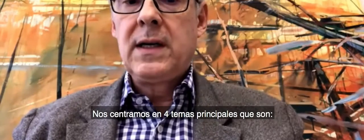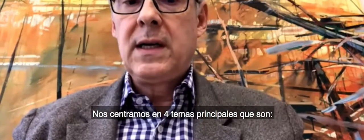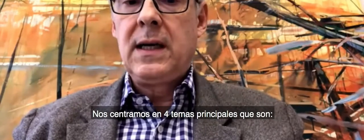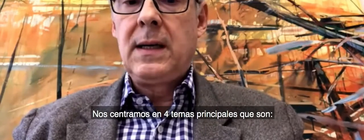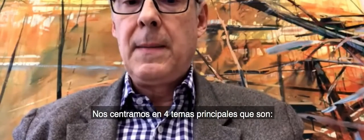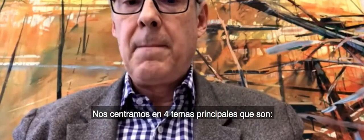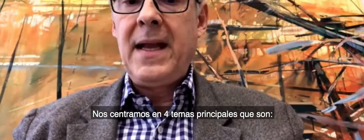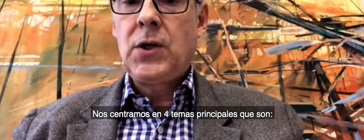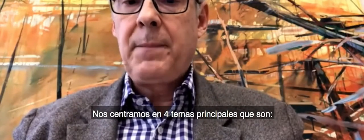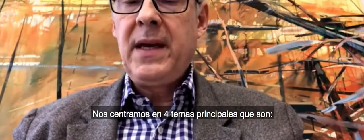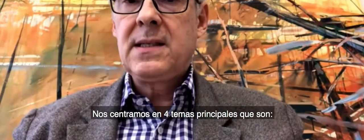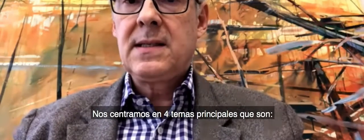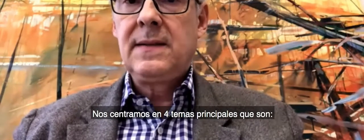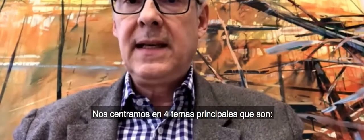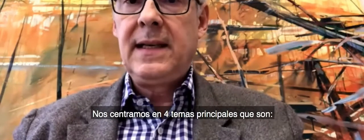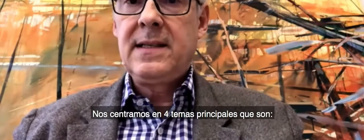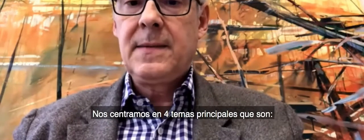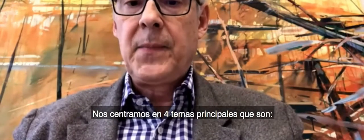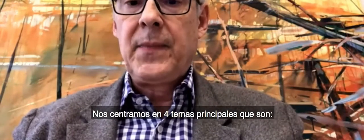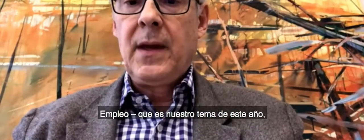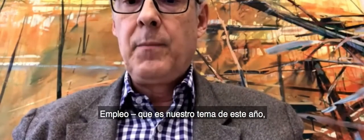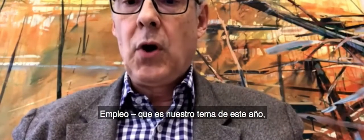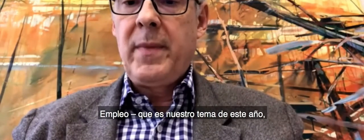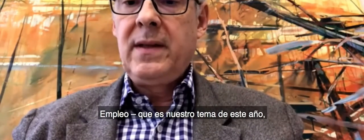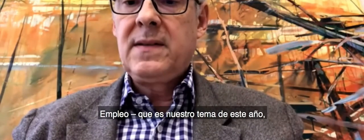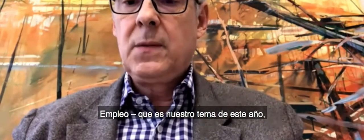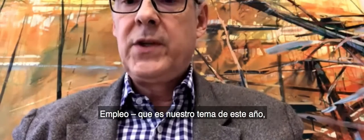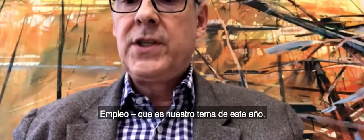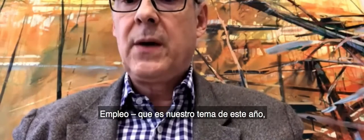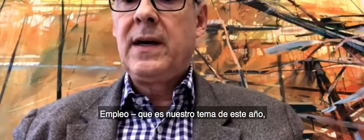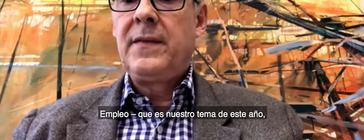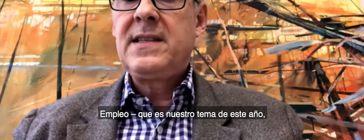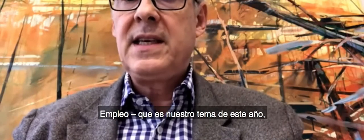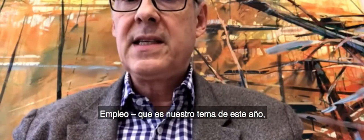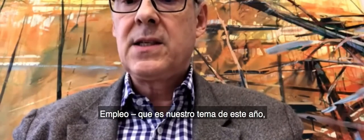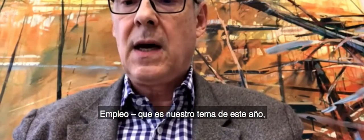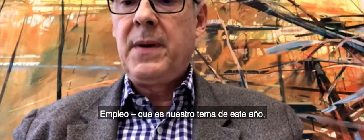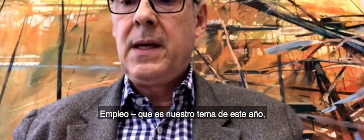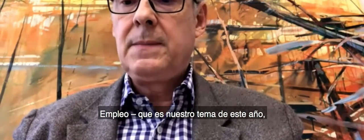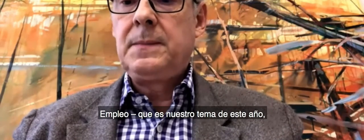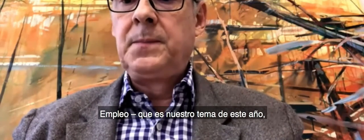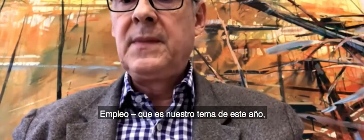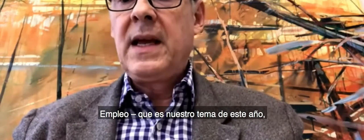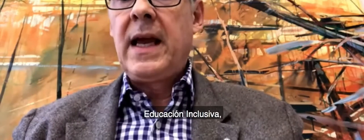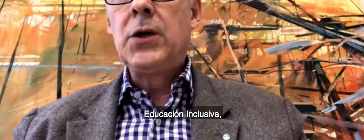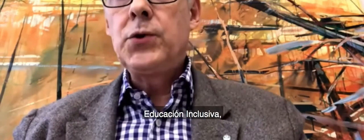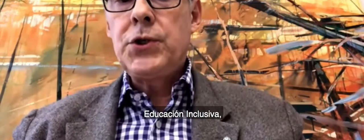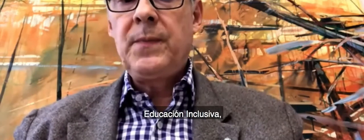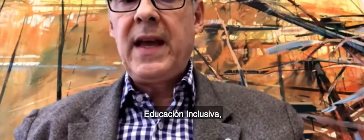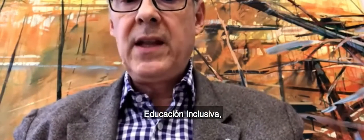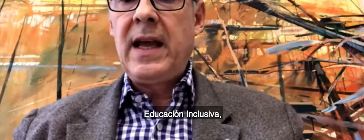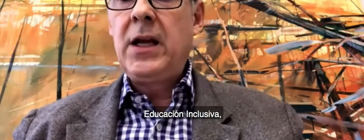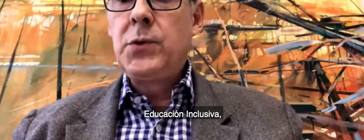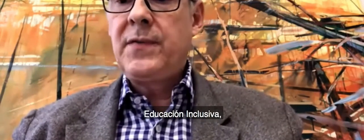main topics that is employment which is our this year's topic inclusion